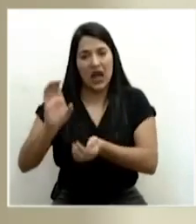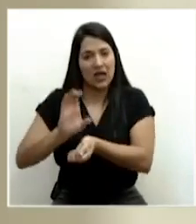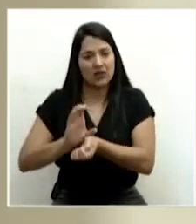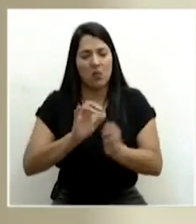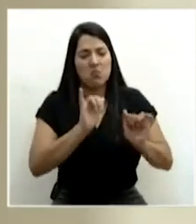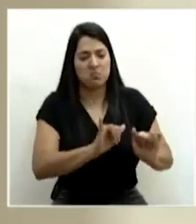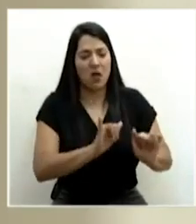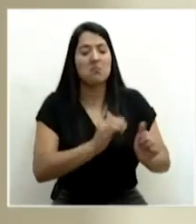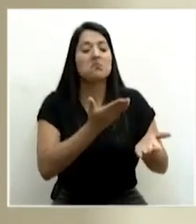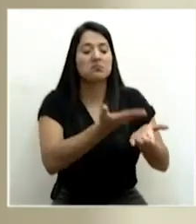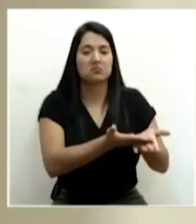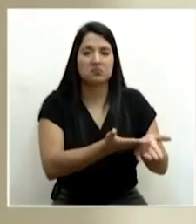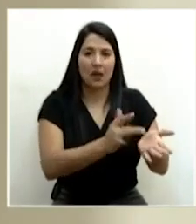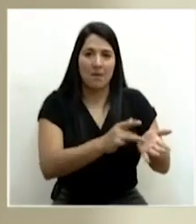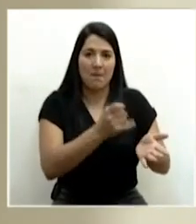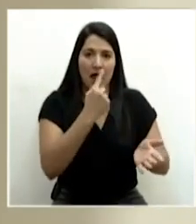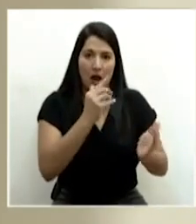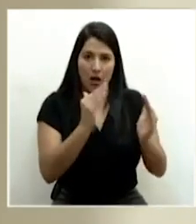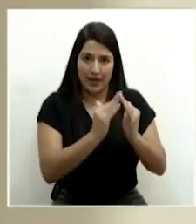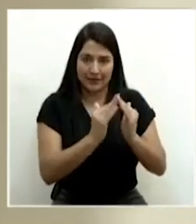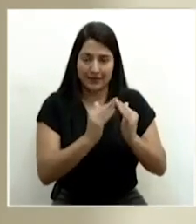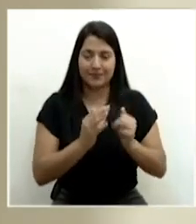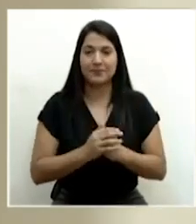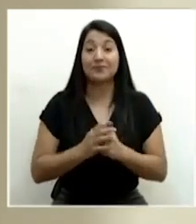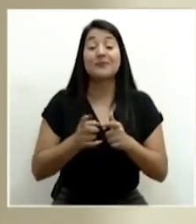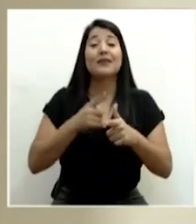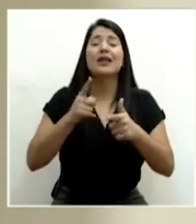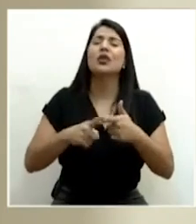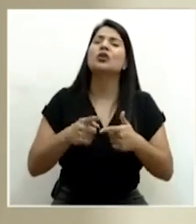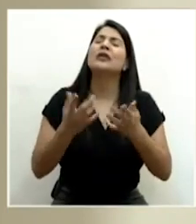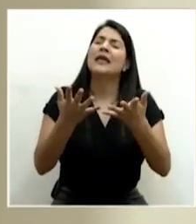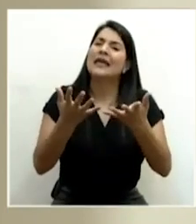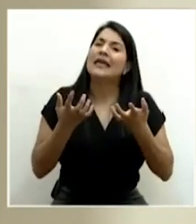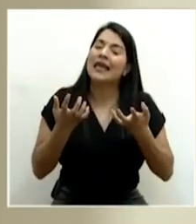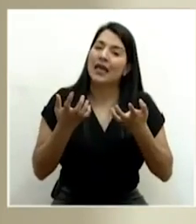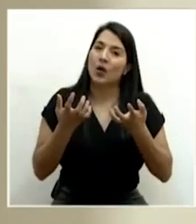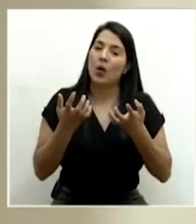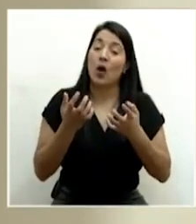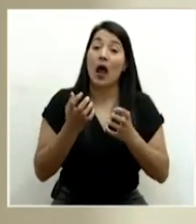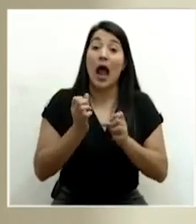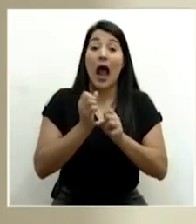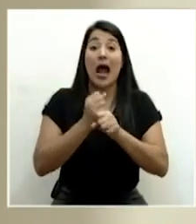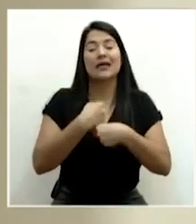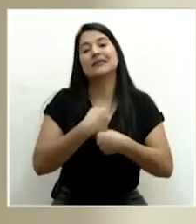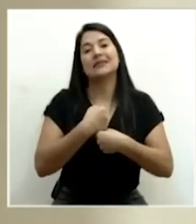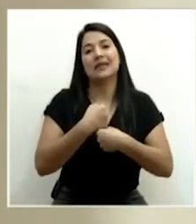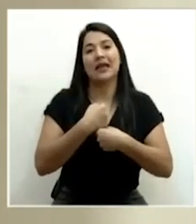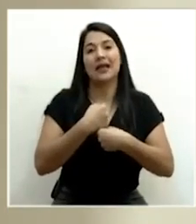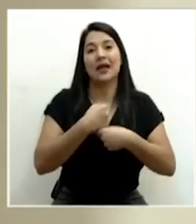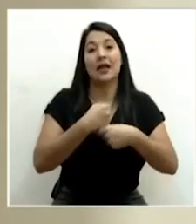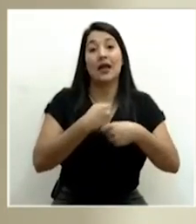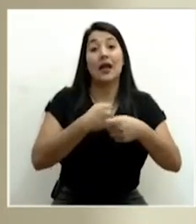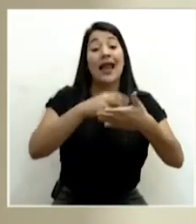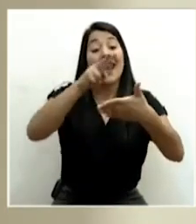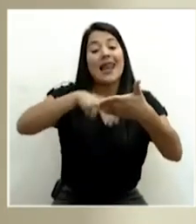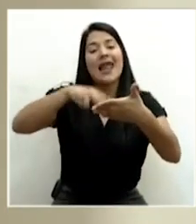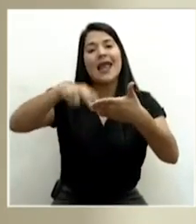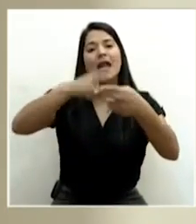COVID-19. Entonces, quiero hacer una lectura de todas estas organizaciones